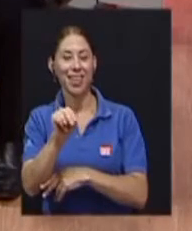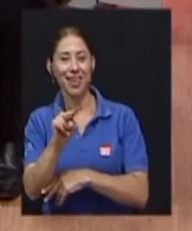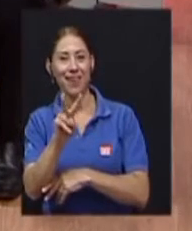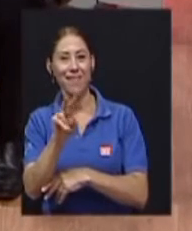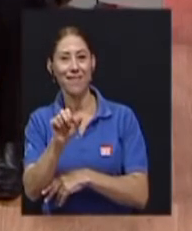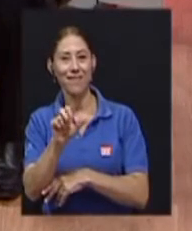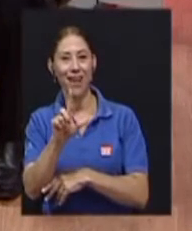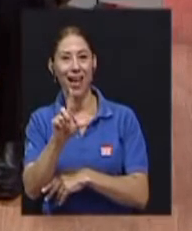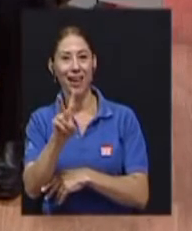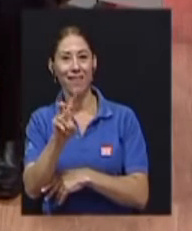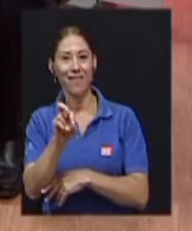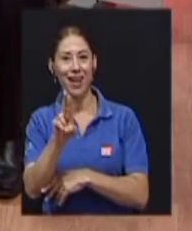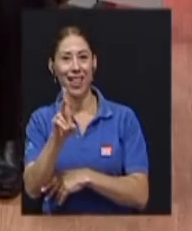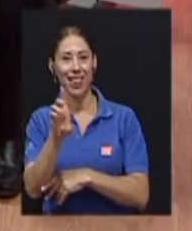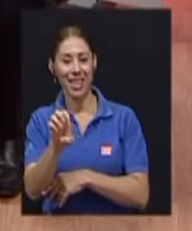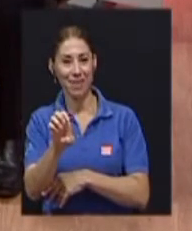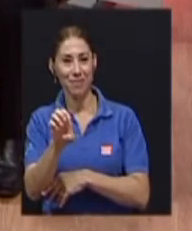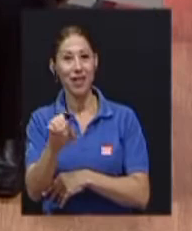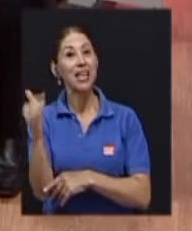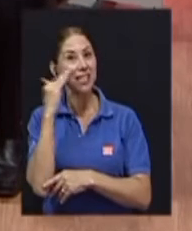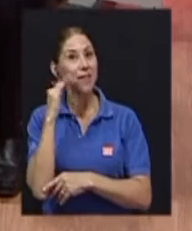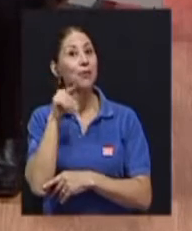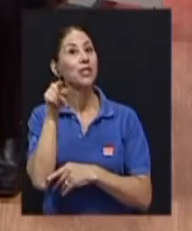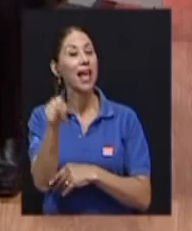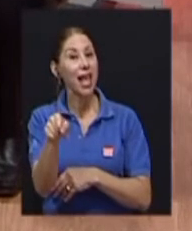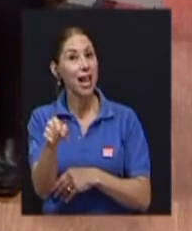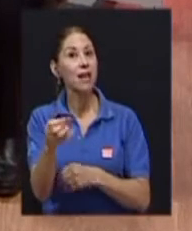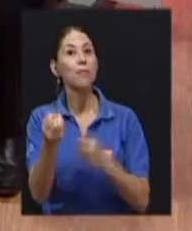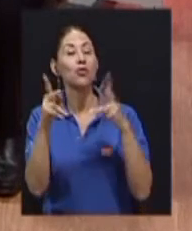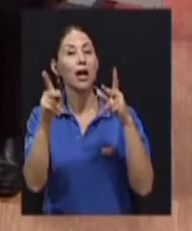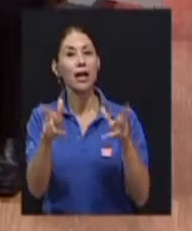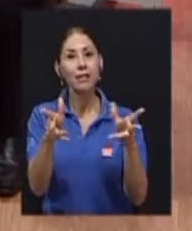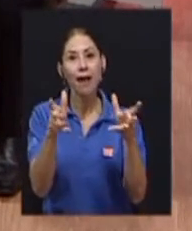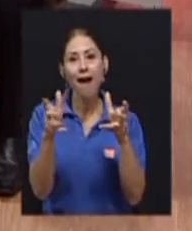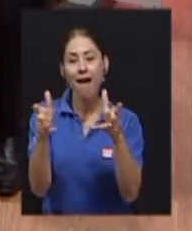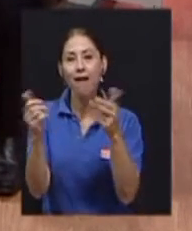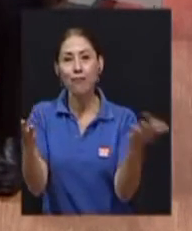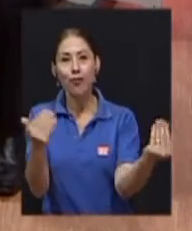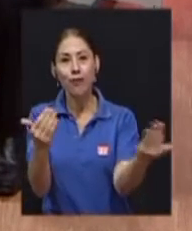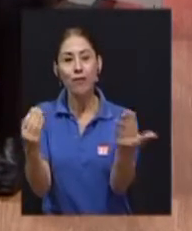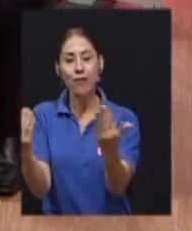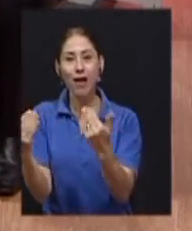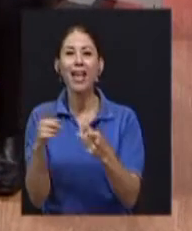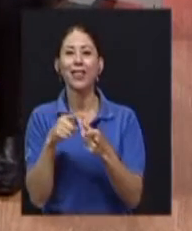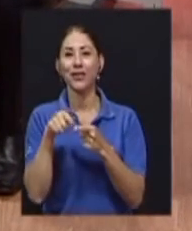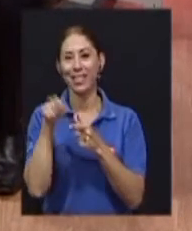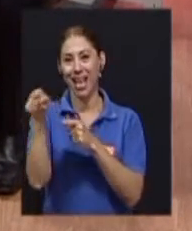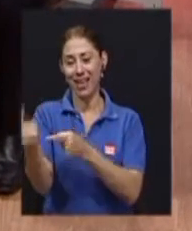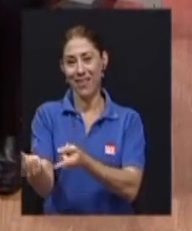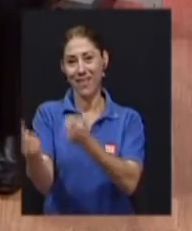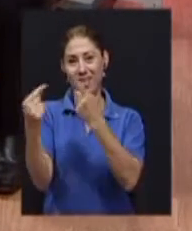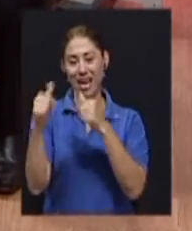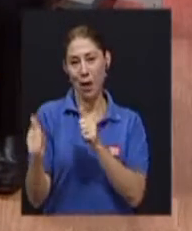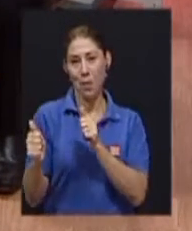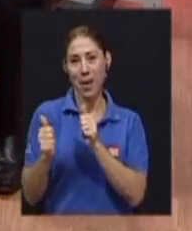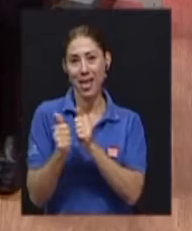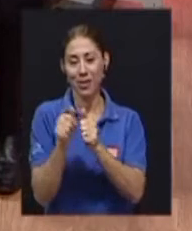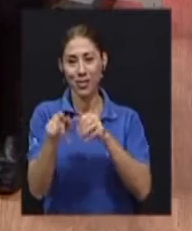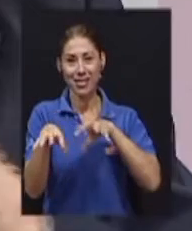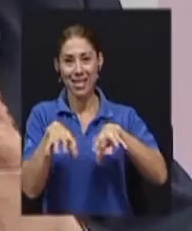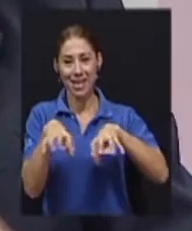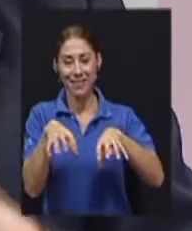que es un imán, jala mucha gente y ahí estará él también acompañándonos en estas actividades.